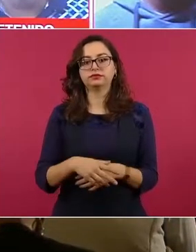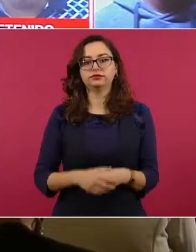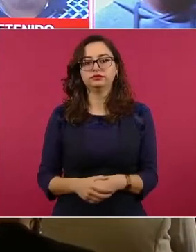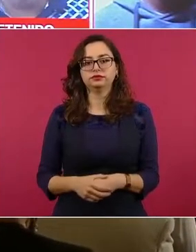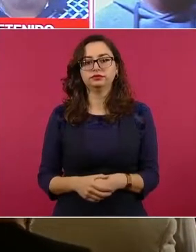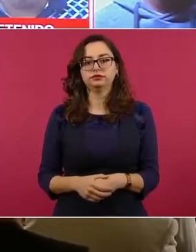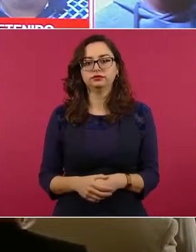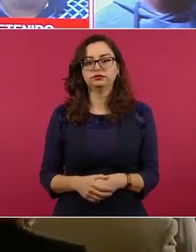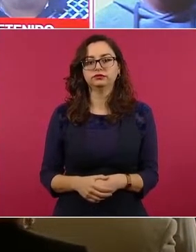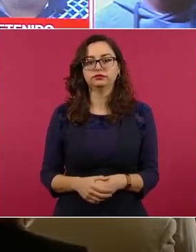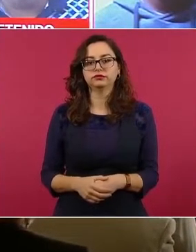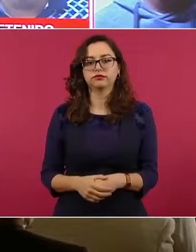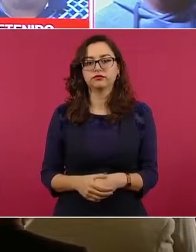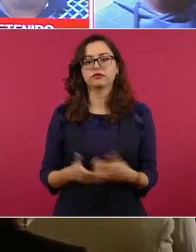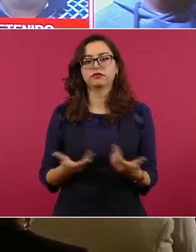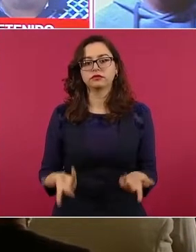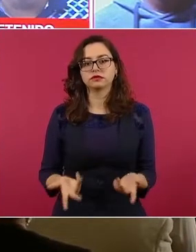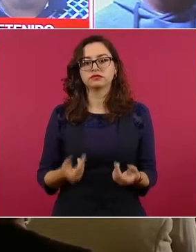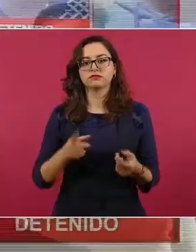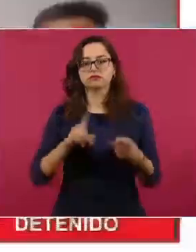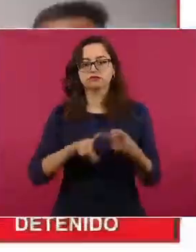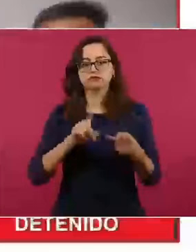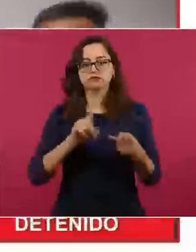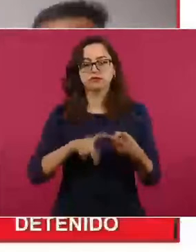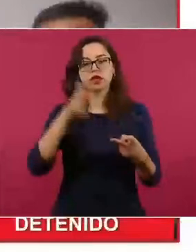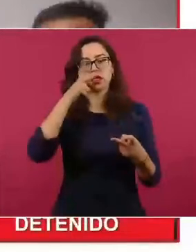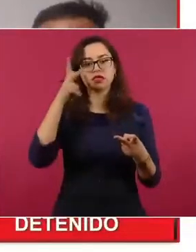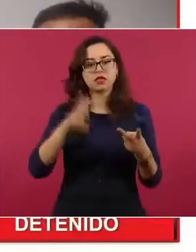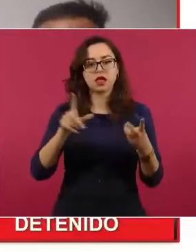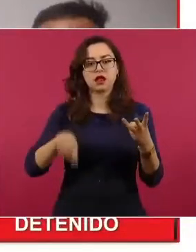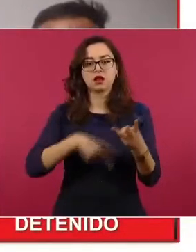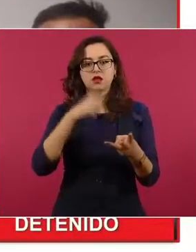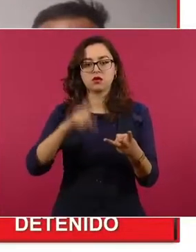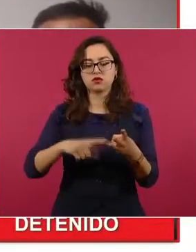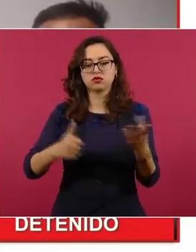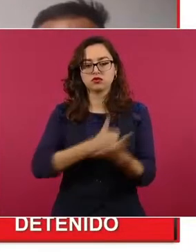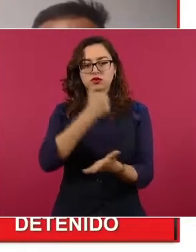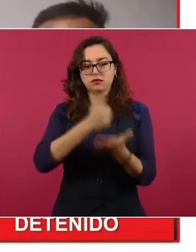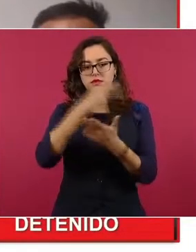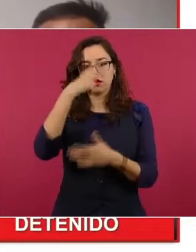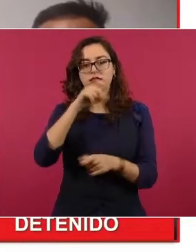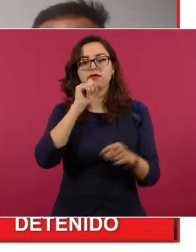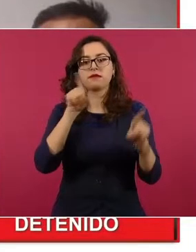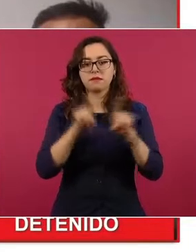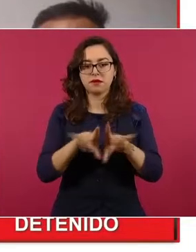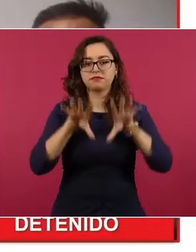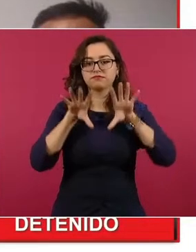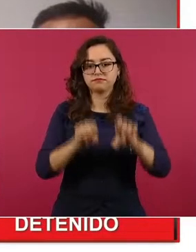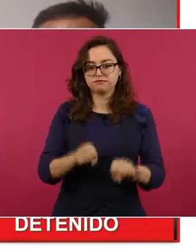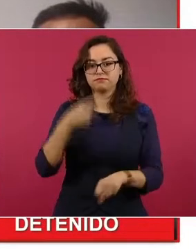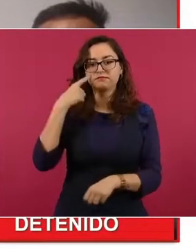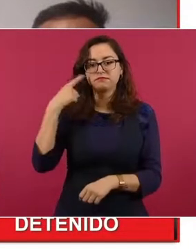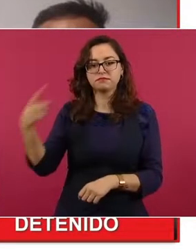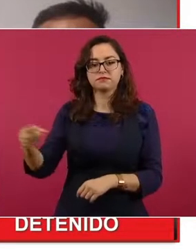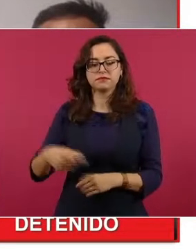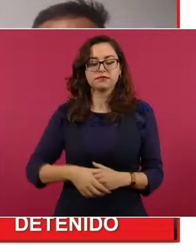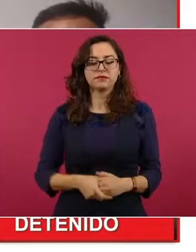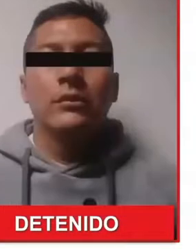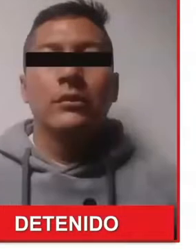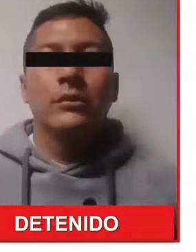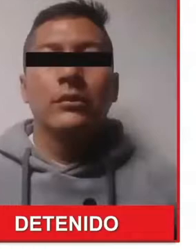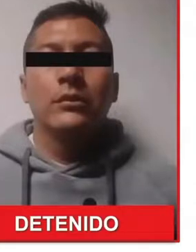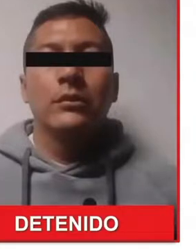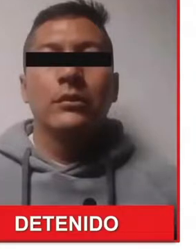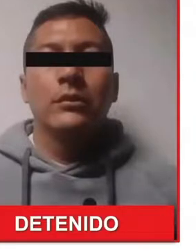UEX de Hidalgo y la Secretaría de Seguridad Ciudadana de la Ciudad de México, lograron la detención en Pachuca de Víctor Manuel